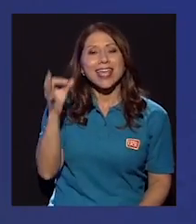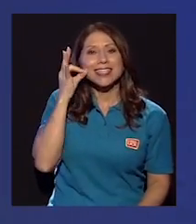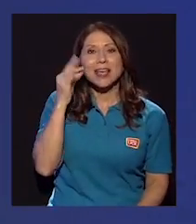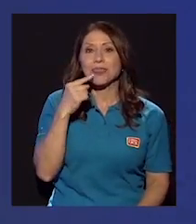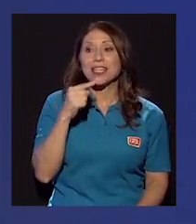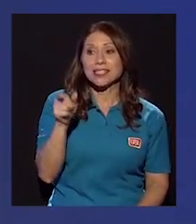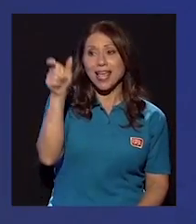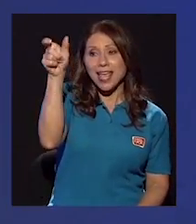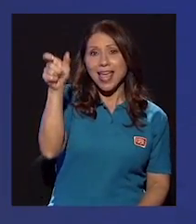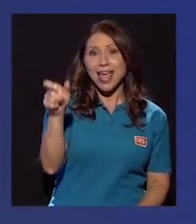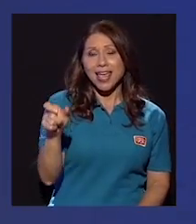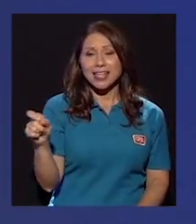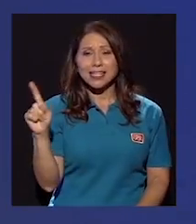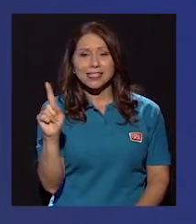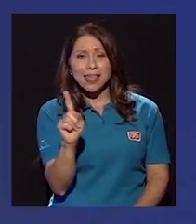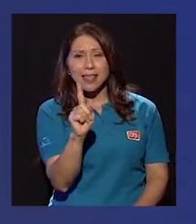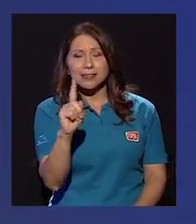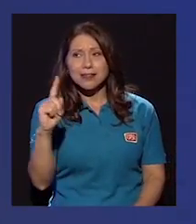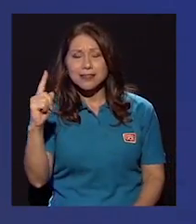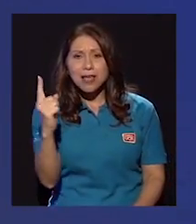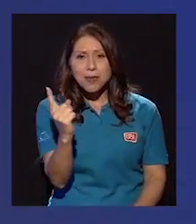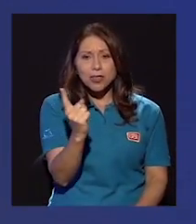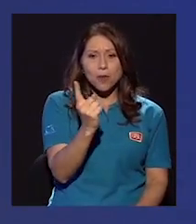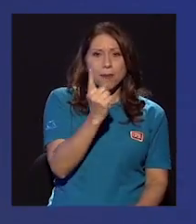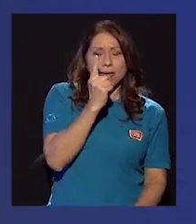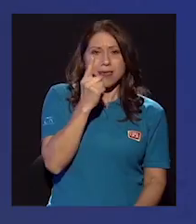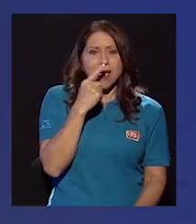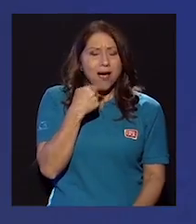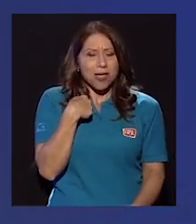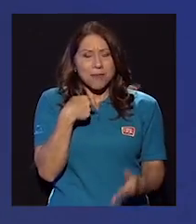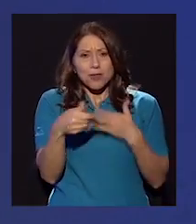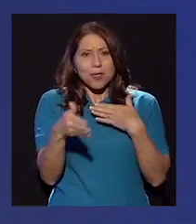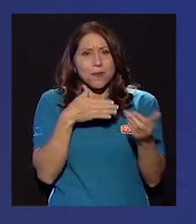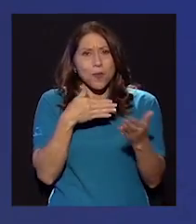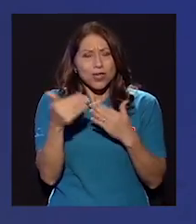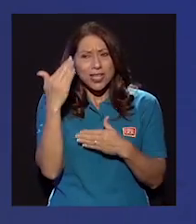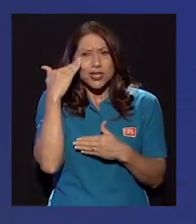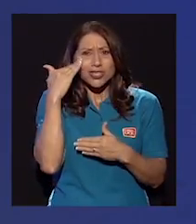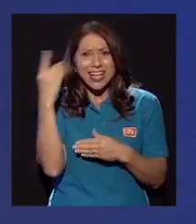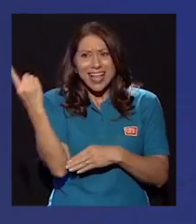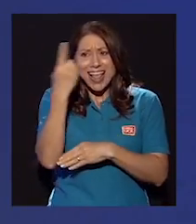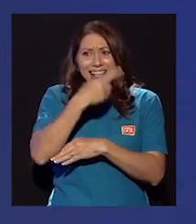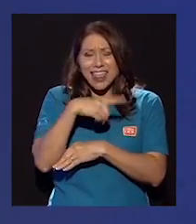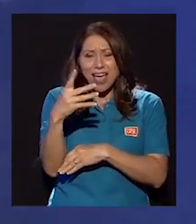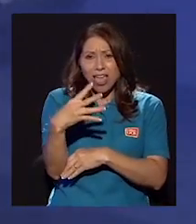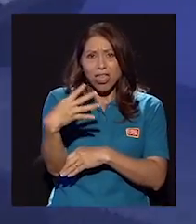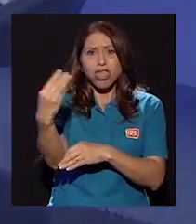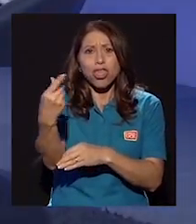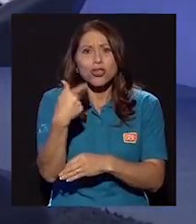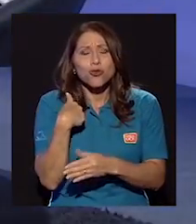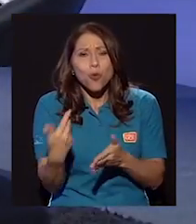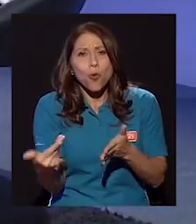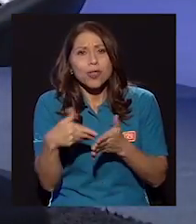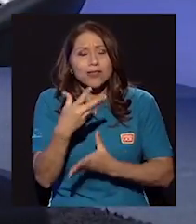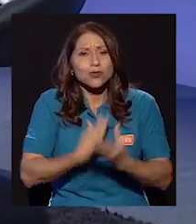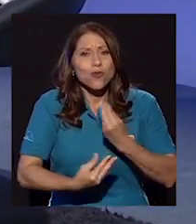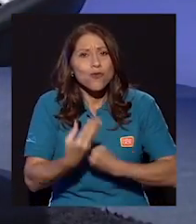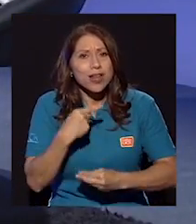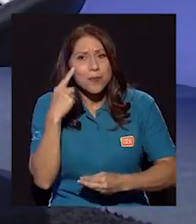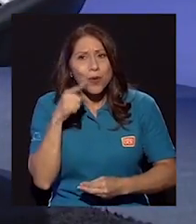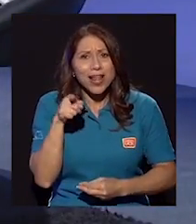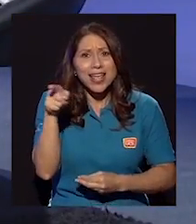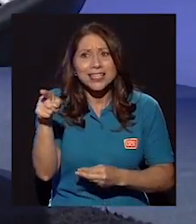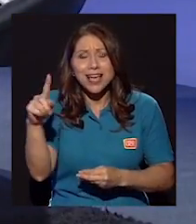Ella se desliza y me atropella y aunque a veces no me importe, sé que el día que la pierda volveré a sufrir por ella. Que